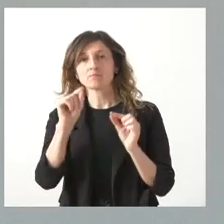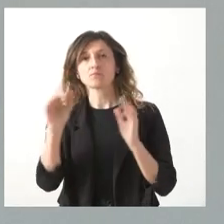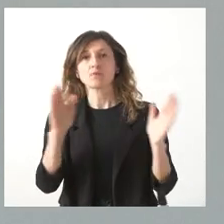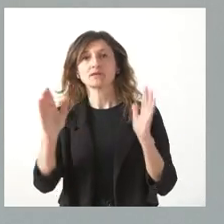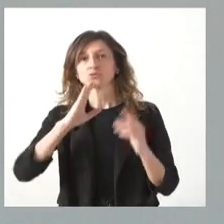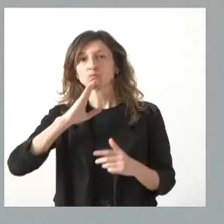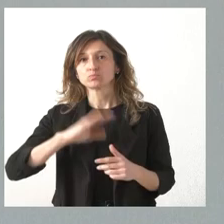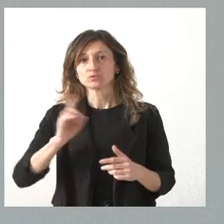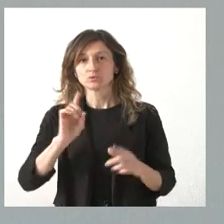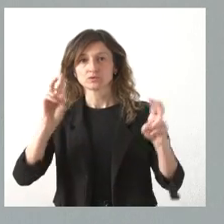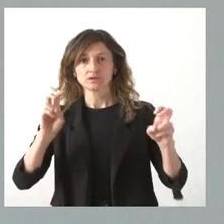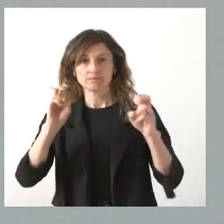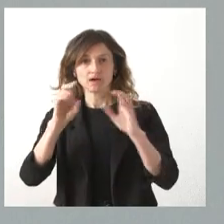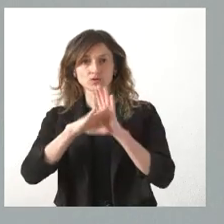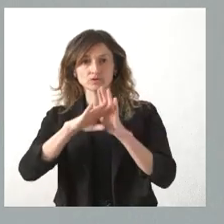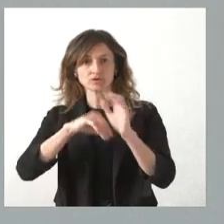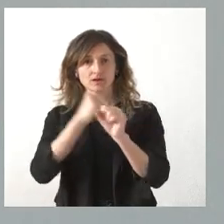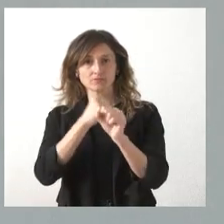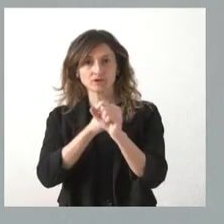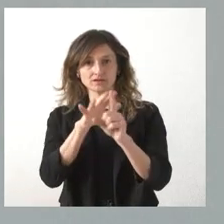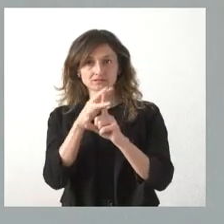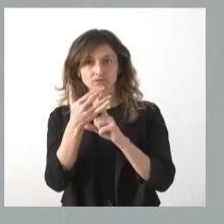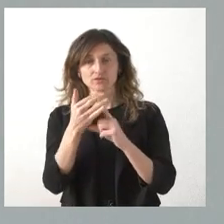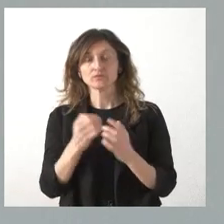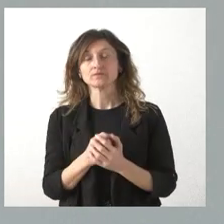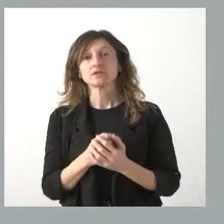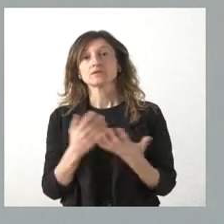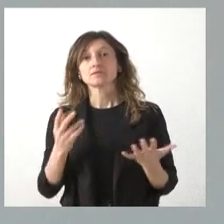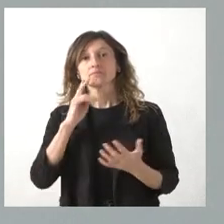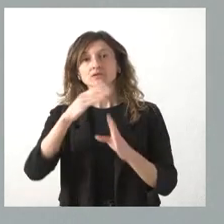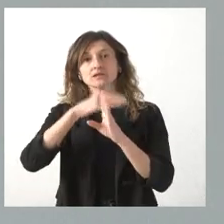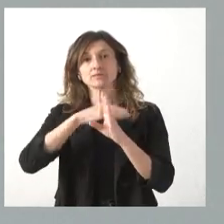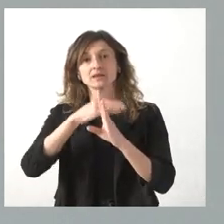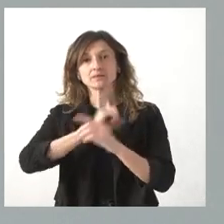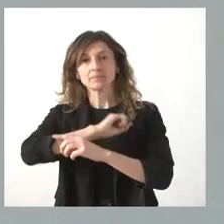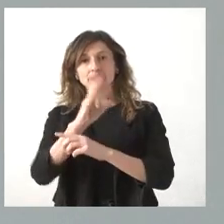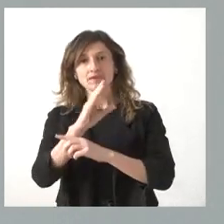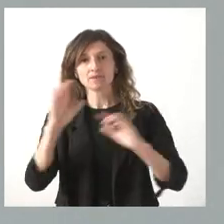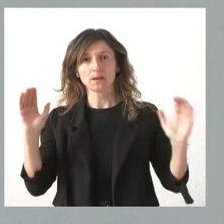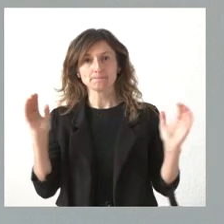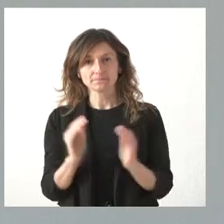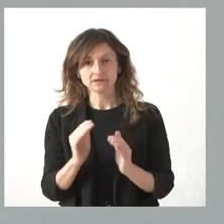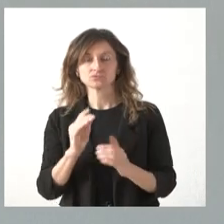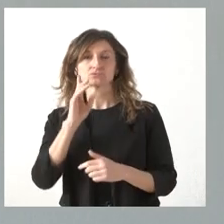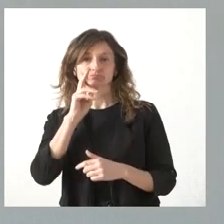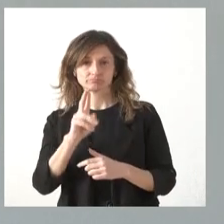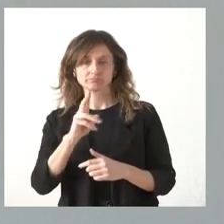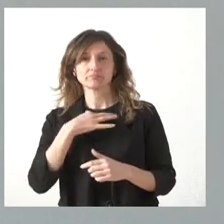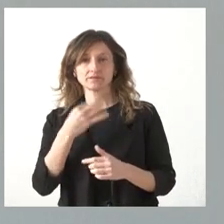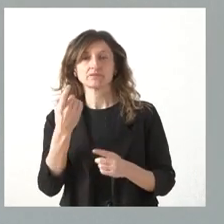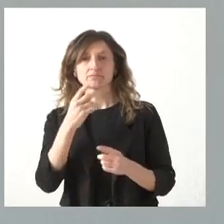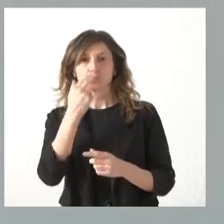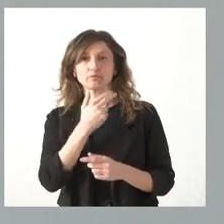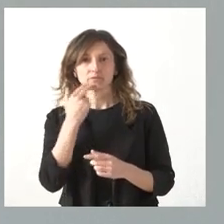más adecuado para abordar esta situación. En la medida en que, lógicamente, los niveles de ratio de la pandemia van reduciéndose, sí que es verdad que podemos asumir ese